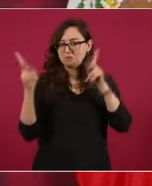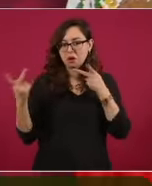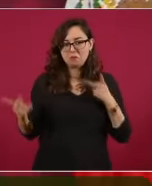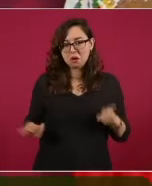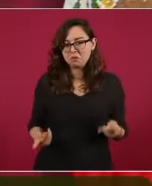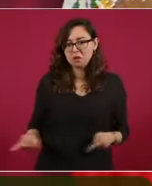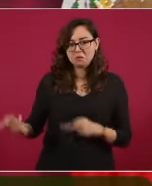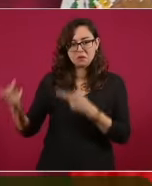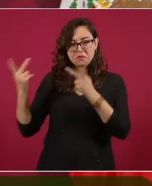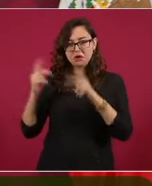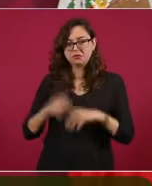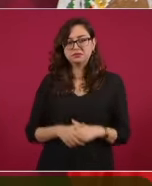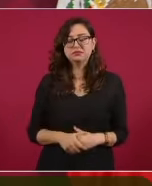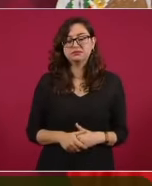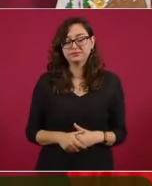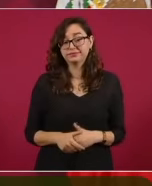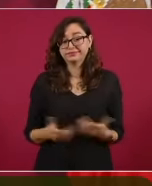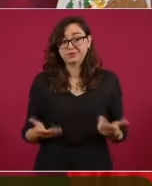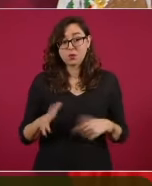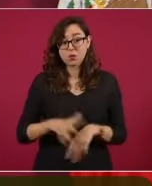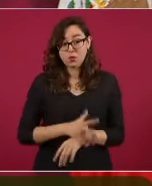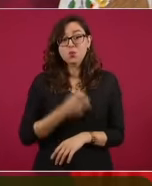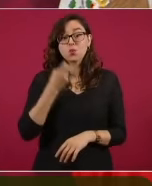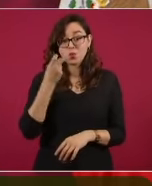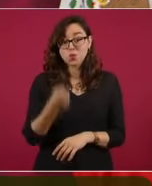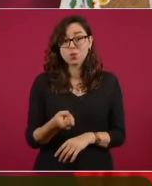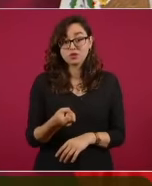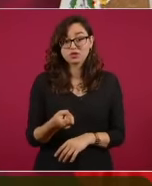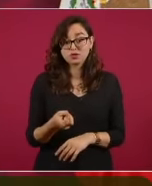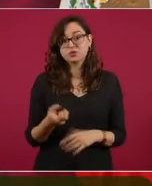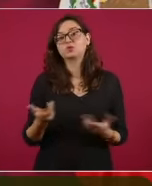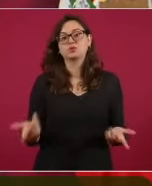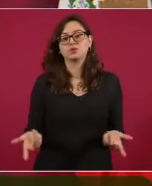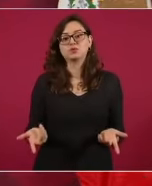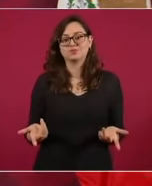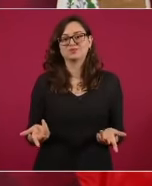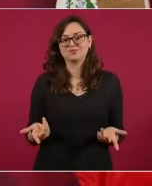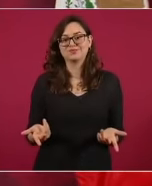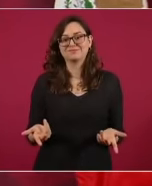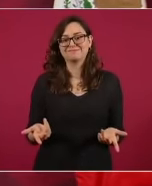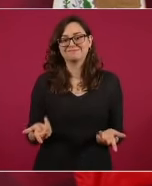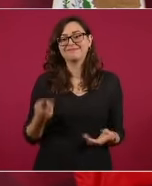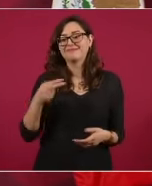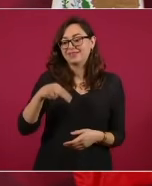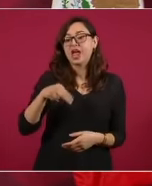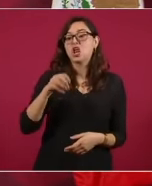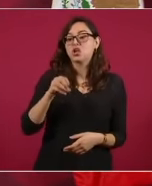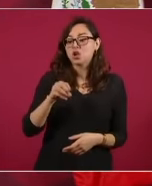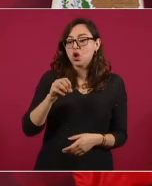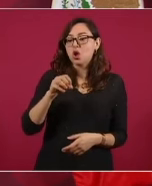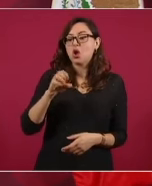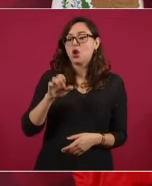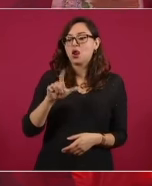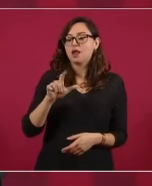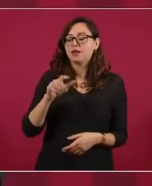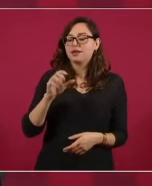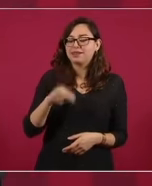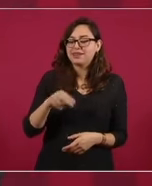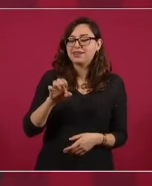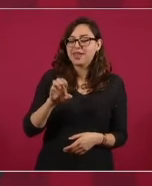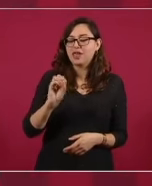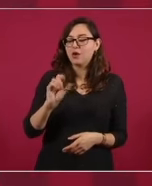y eso es lo que se conoce como neoliberalismo, que nosotros,